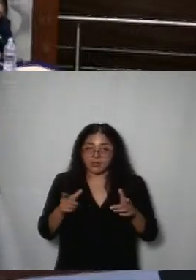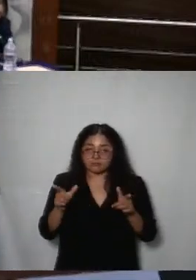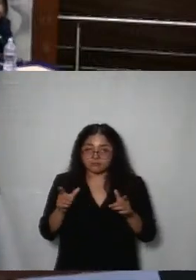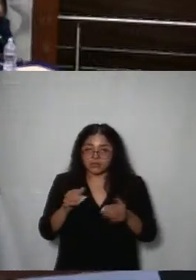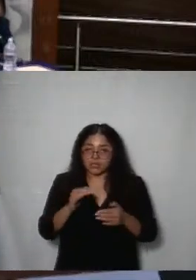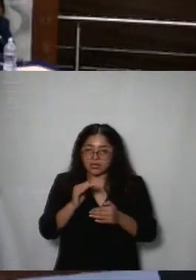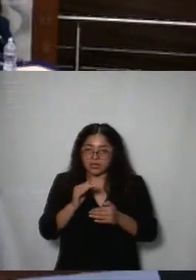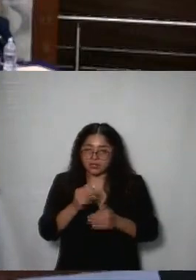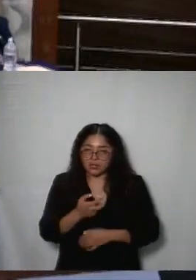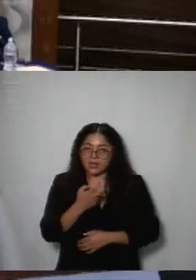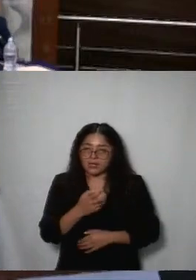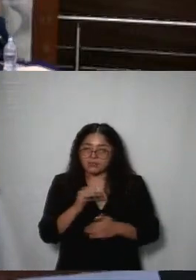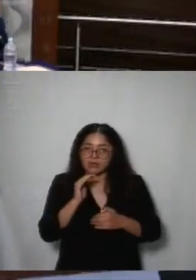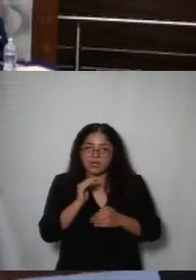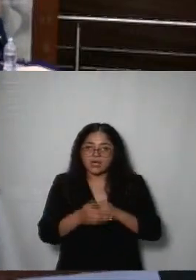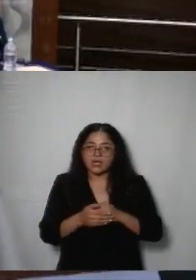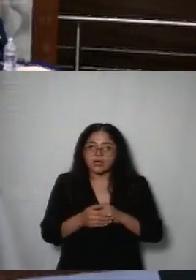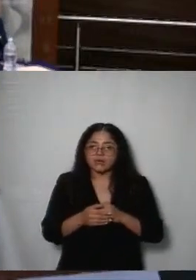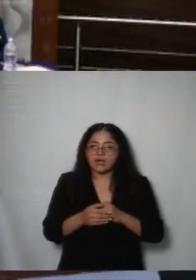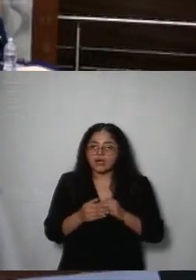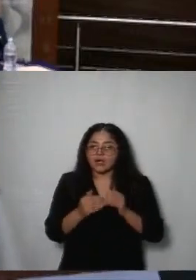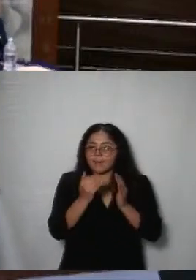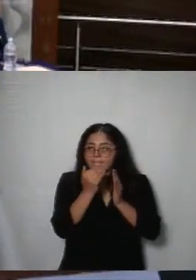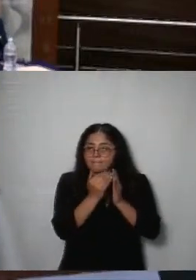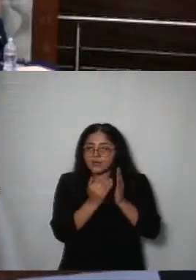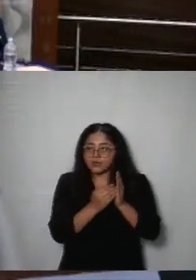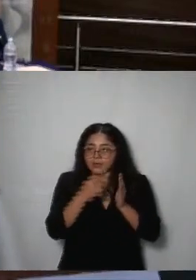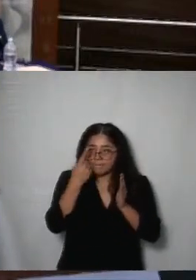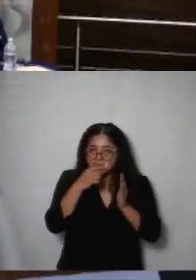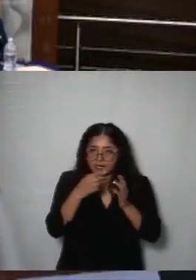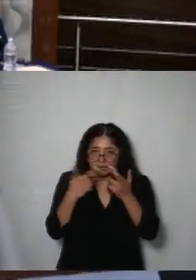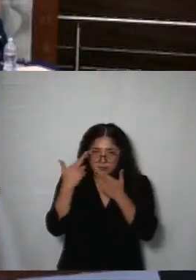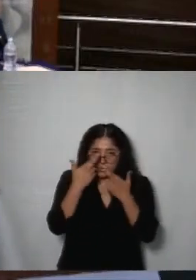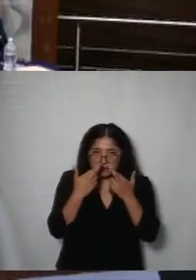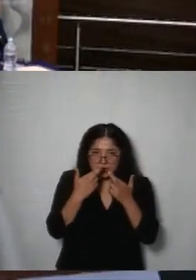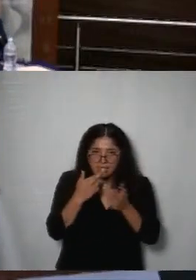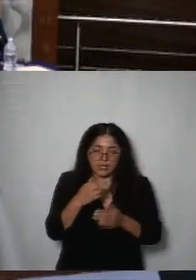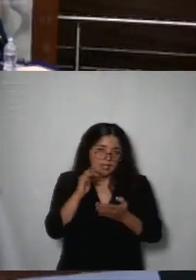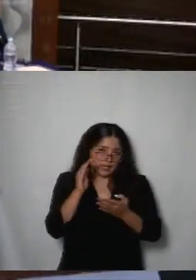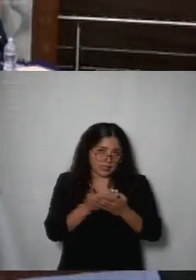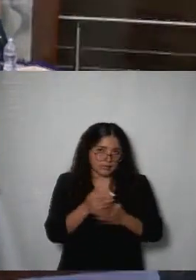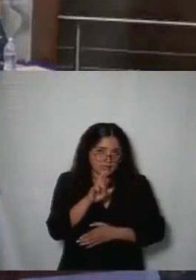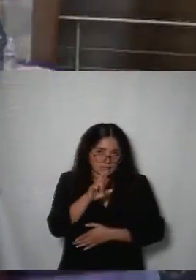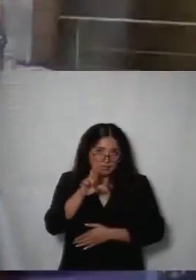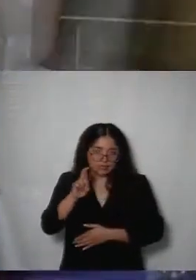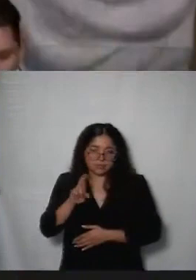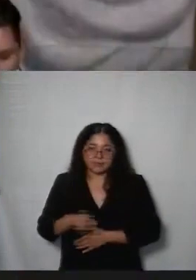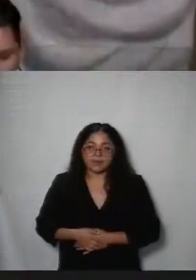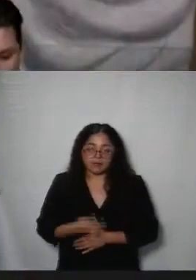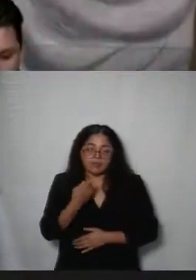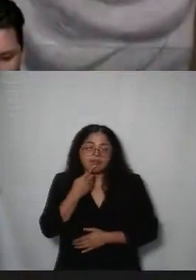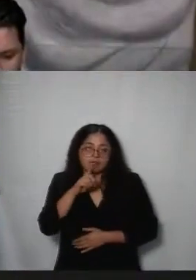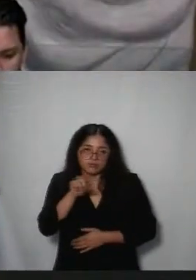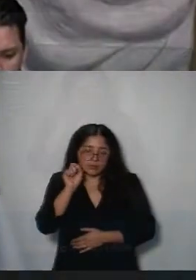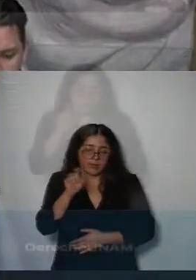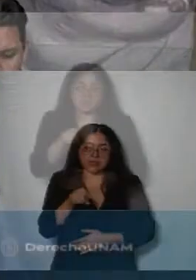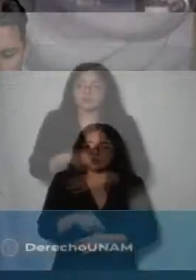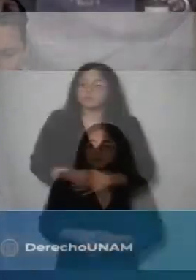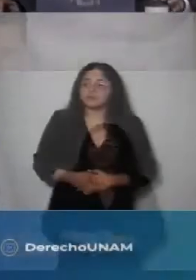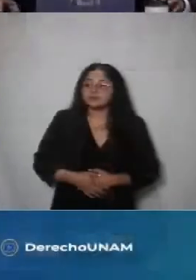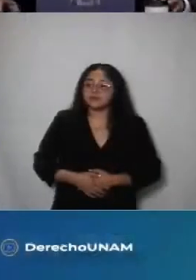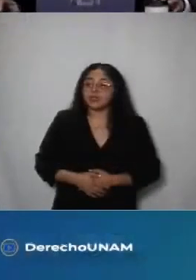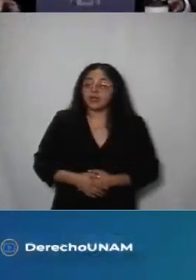concluimos los bloques de estudio de cada de los recursos de revisión y en este caso de las denuncias